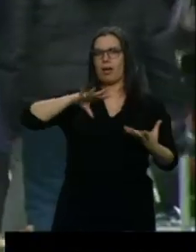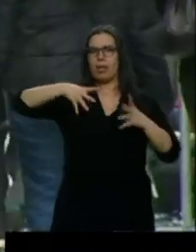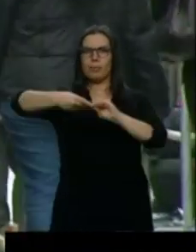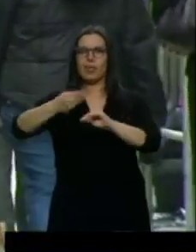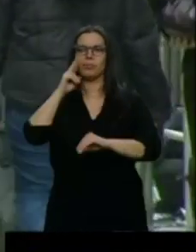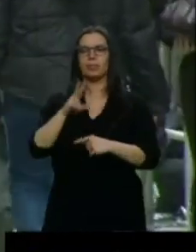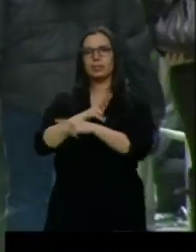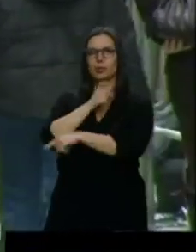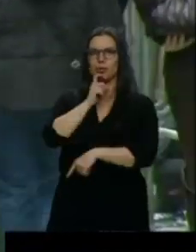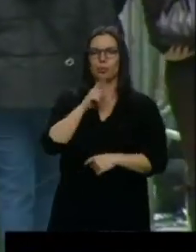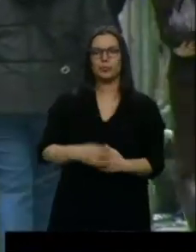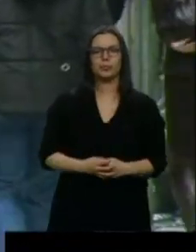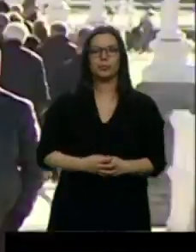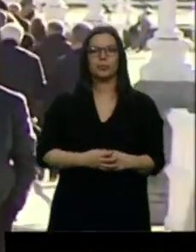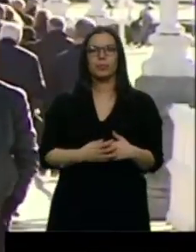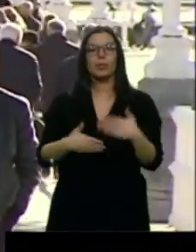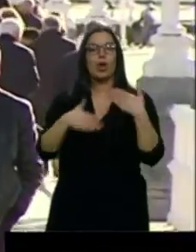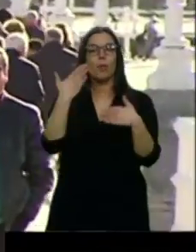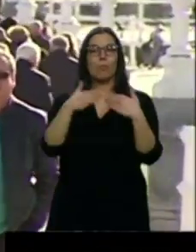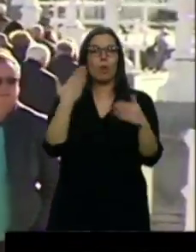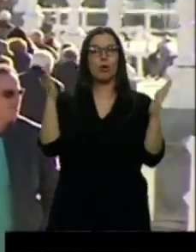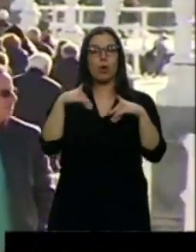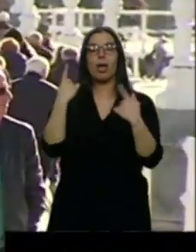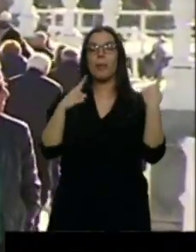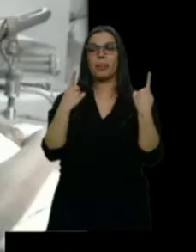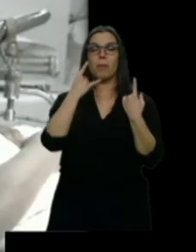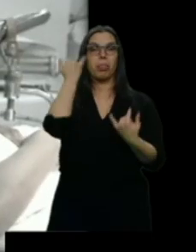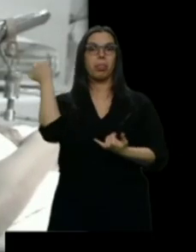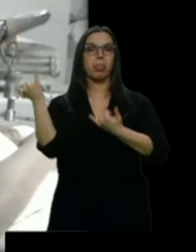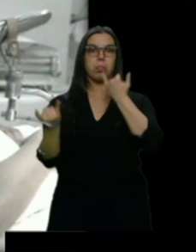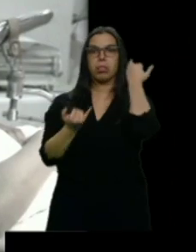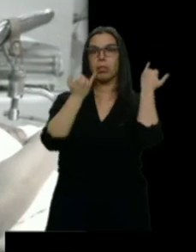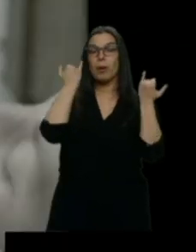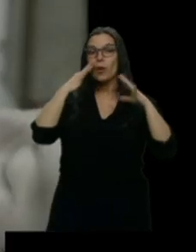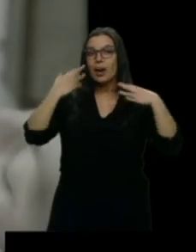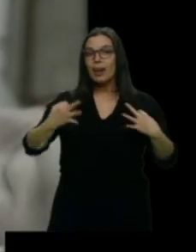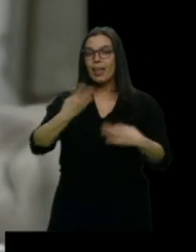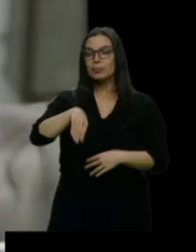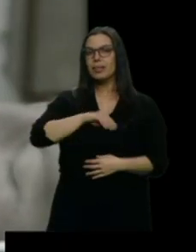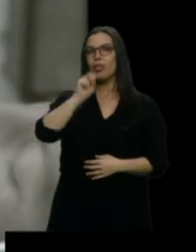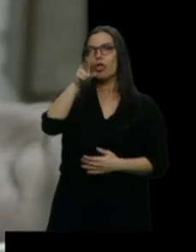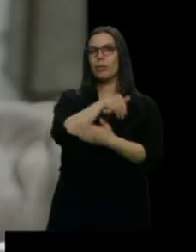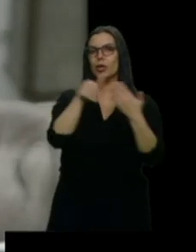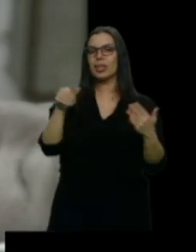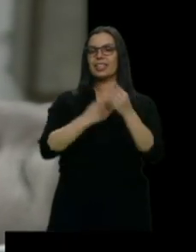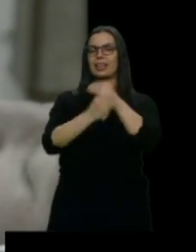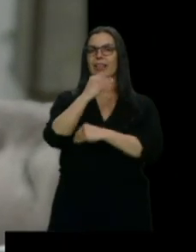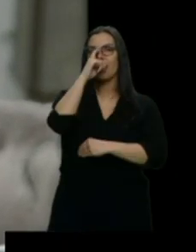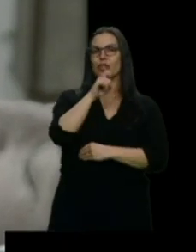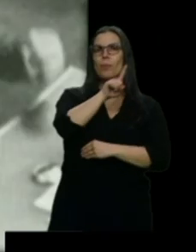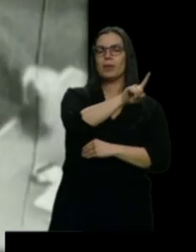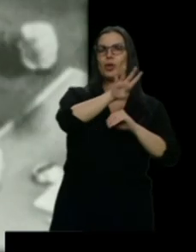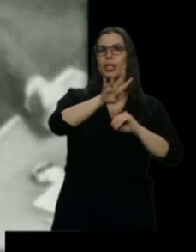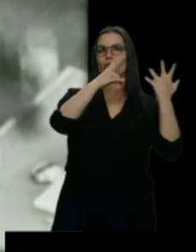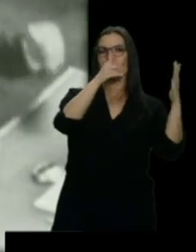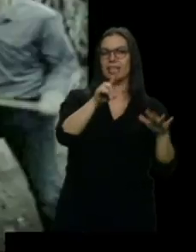No es tan de moda y a veces hasta pasan desapercibidos, pero son 12 millones de españoles que nacieron entre 1960 y 1980.